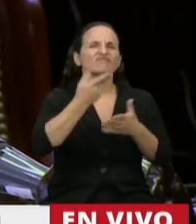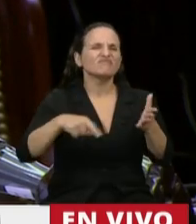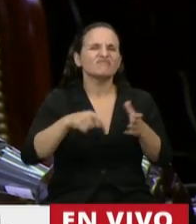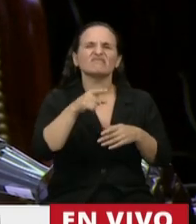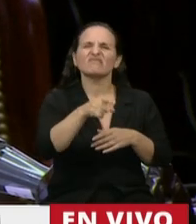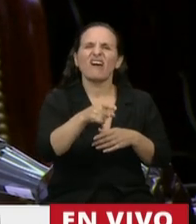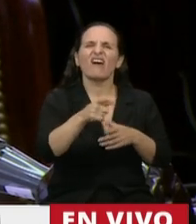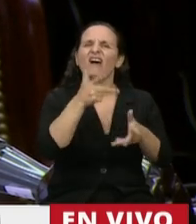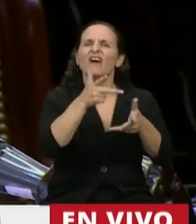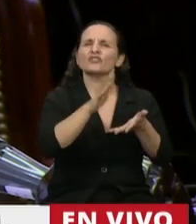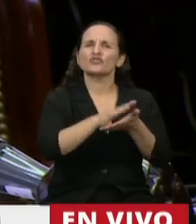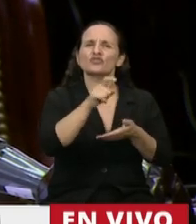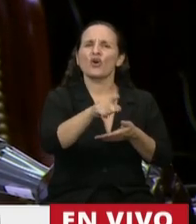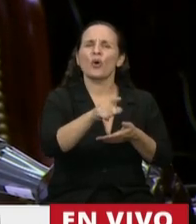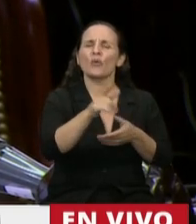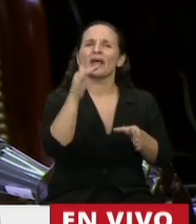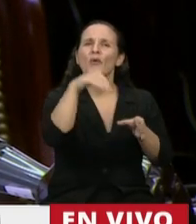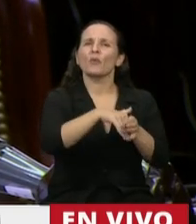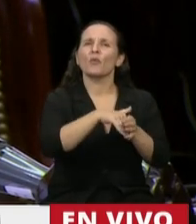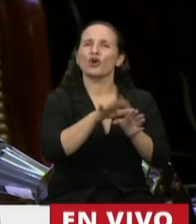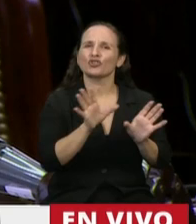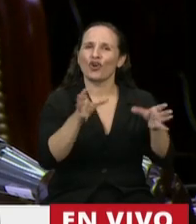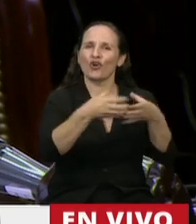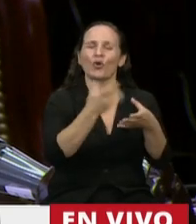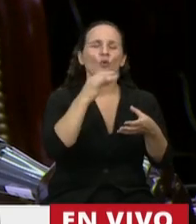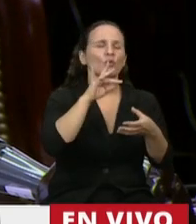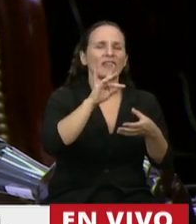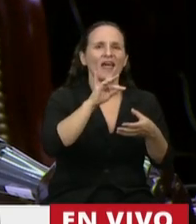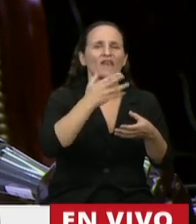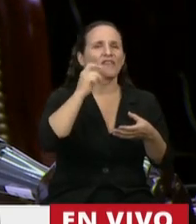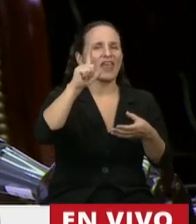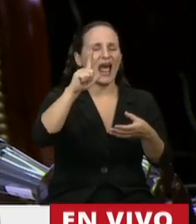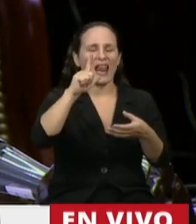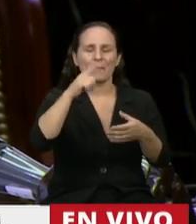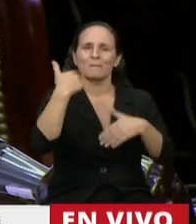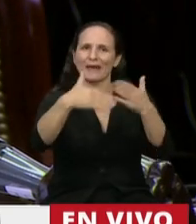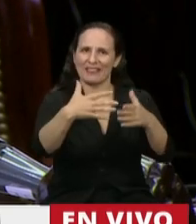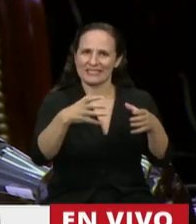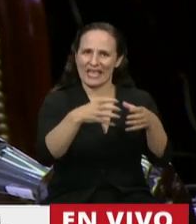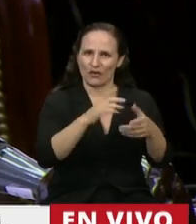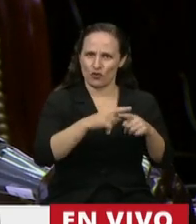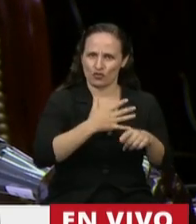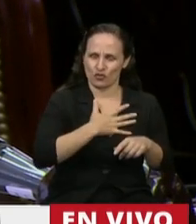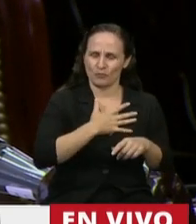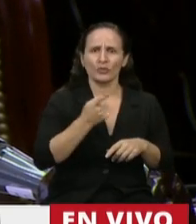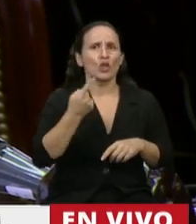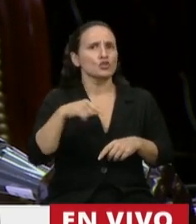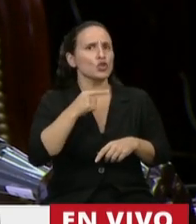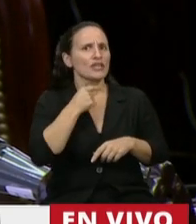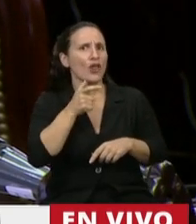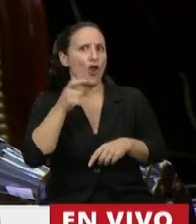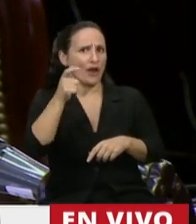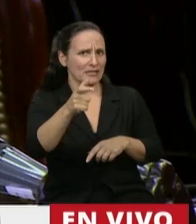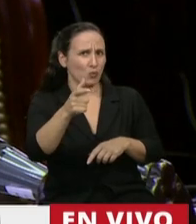es la idea del voto del Bloque de Unidad Federal para el Desarrollo. Y yo le quiero contestar, pero no a través de